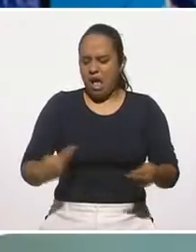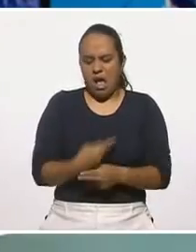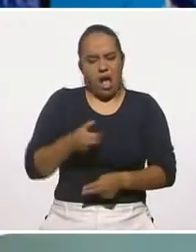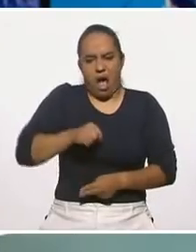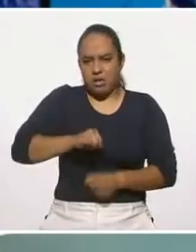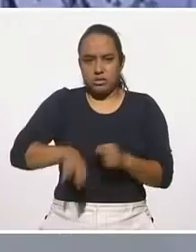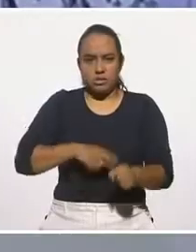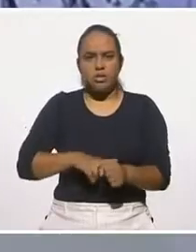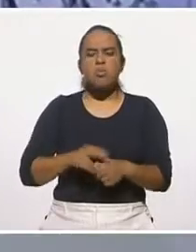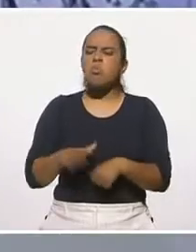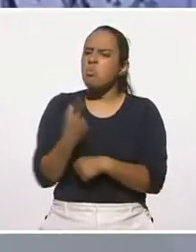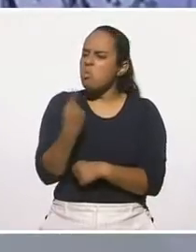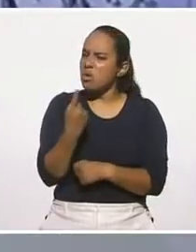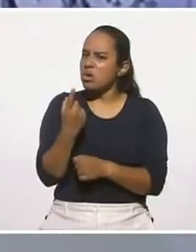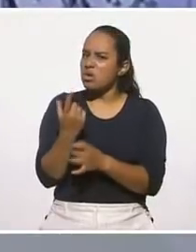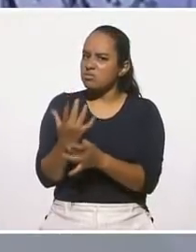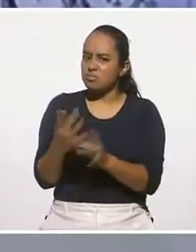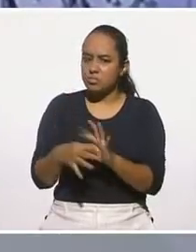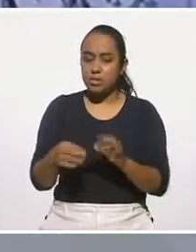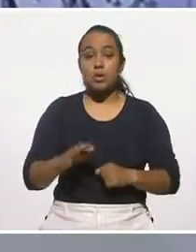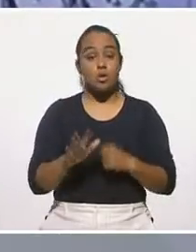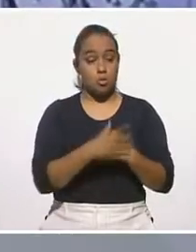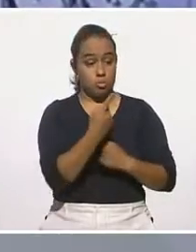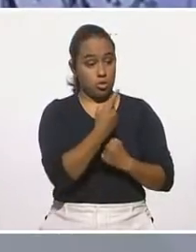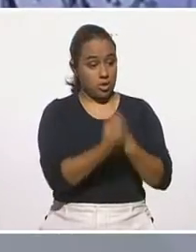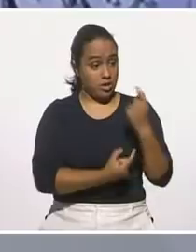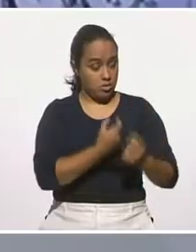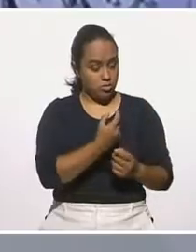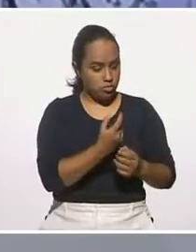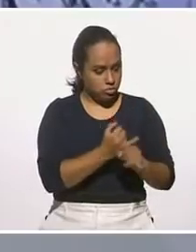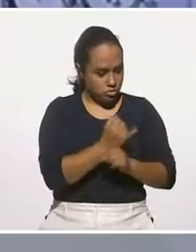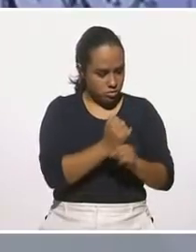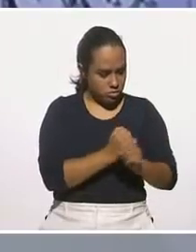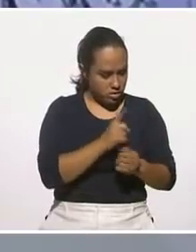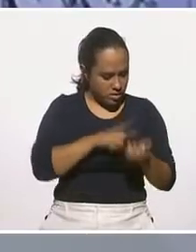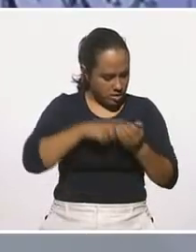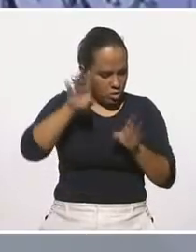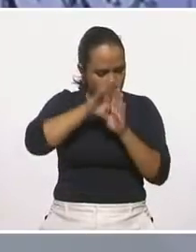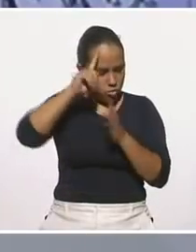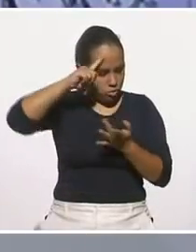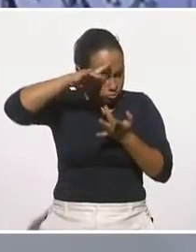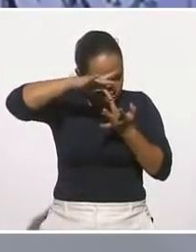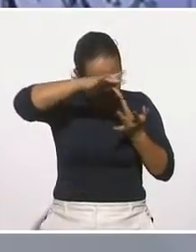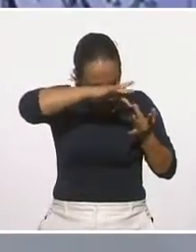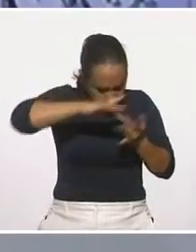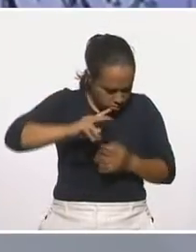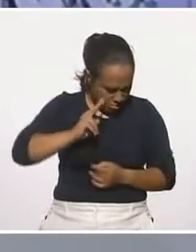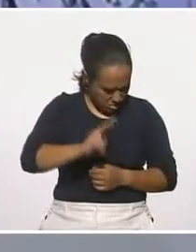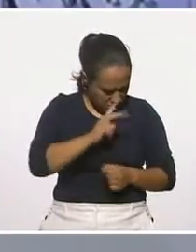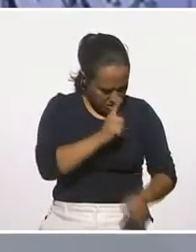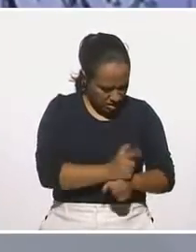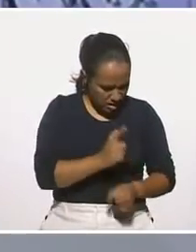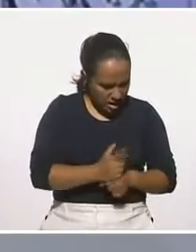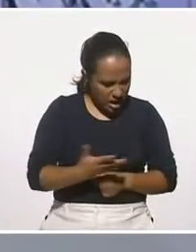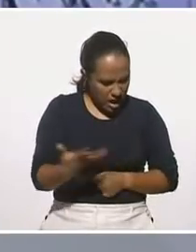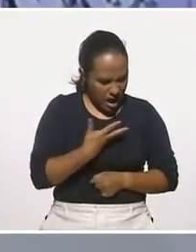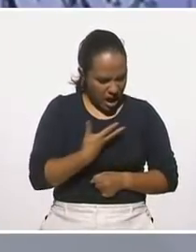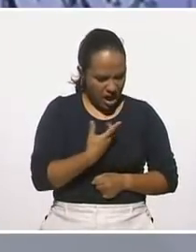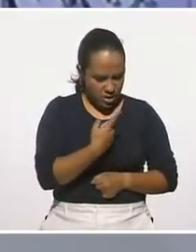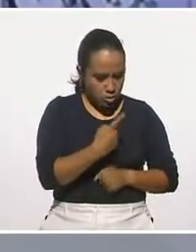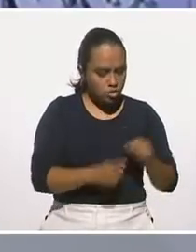Porque ha habido investigaciones donde a nivel neurobiológico han encontrado un gen de la